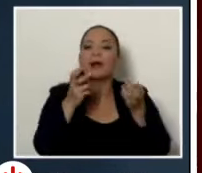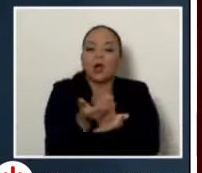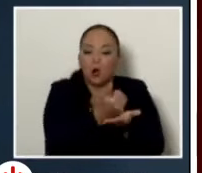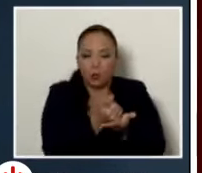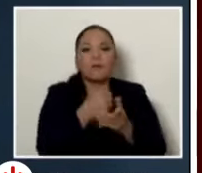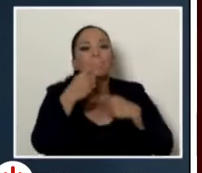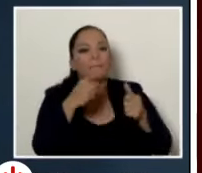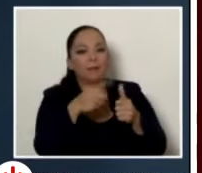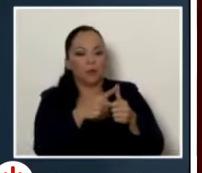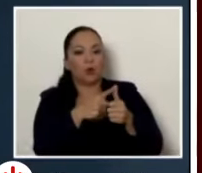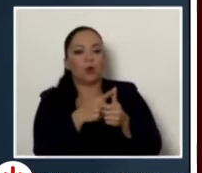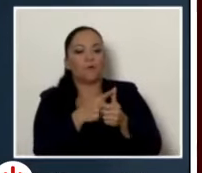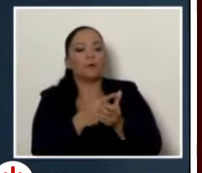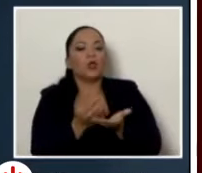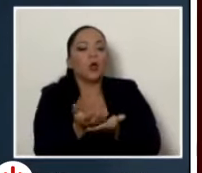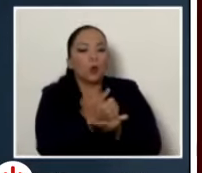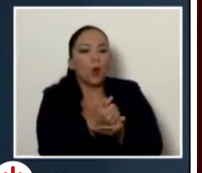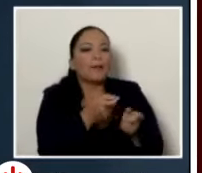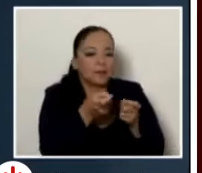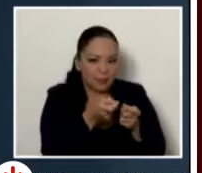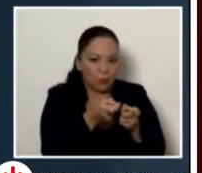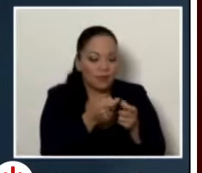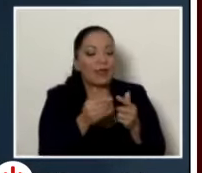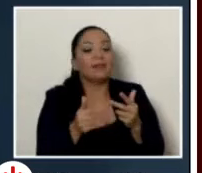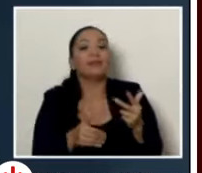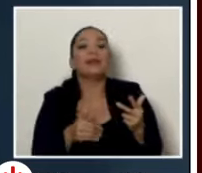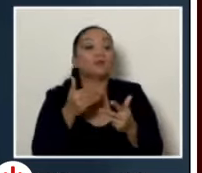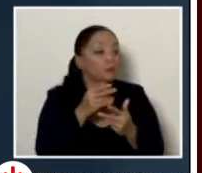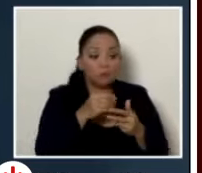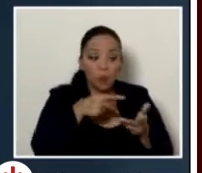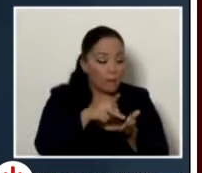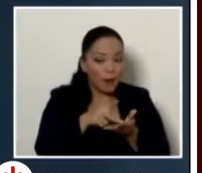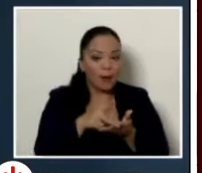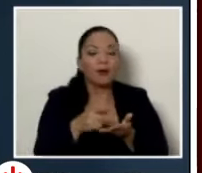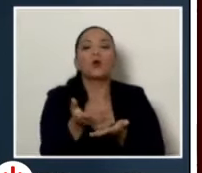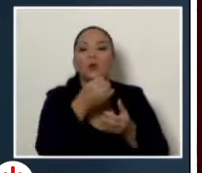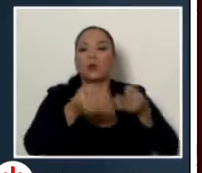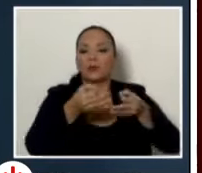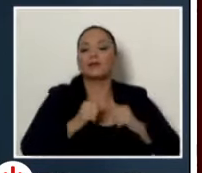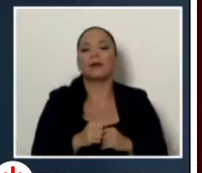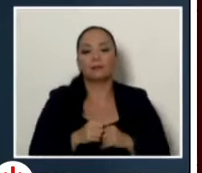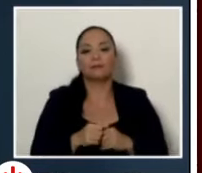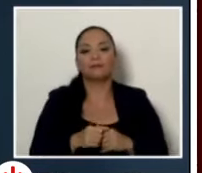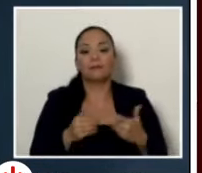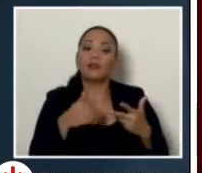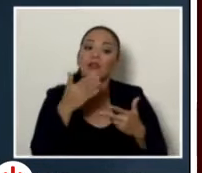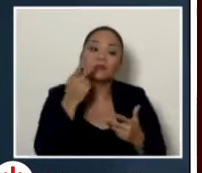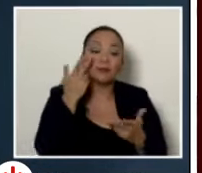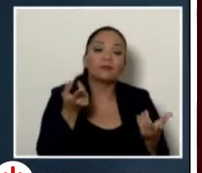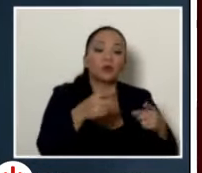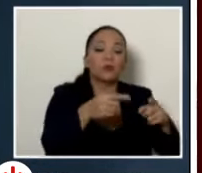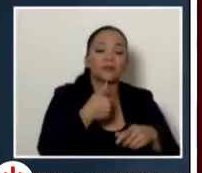cobro administrativo y luego cobro judicial y desde el punto de vista de las investigaciones y cadena de custodias si van a haber consecuencias de ese tipo don